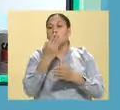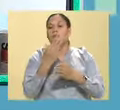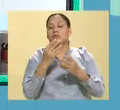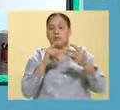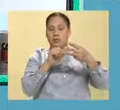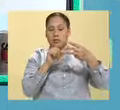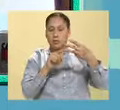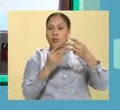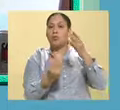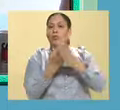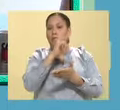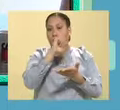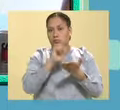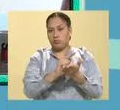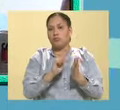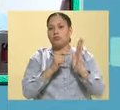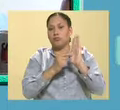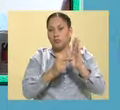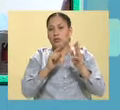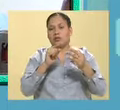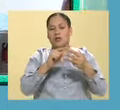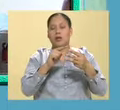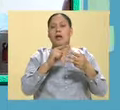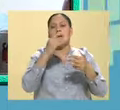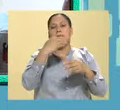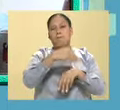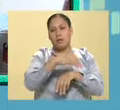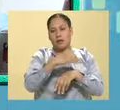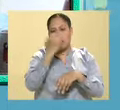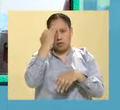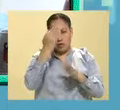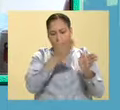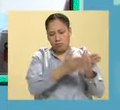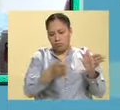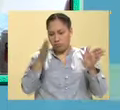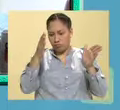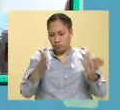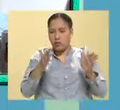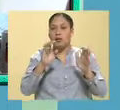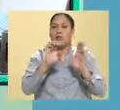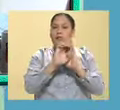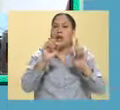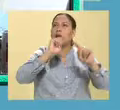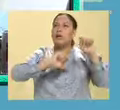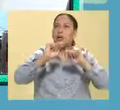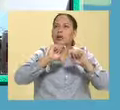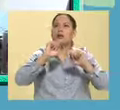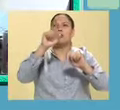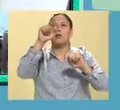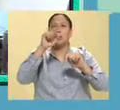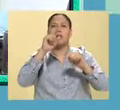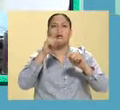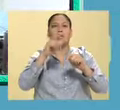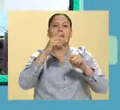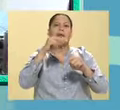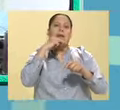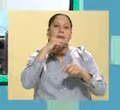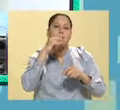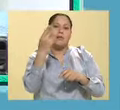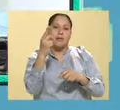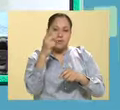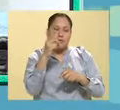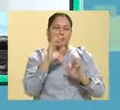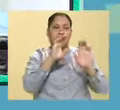tres novedosas que trae la ley es contrato por temporada, tiendas departamentales, te contrato en época decembrina, por ejemplo,